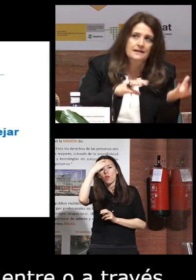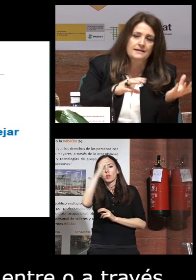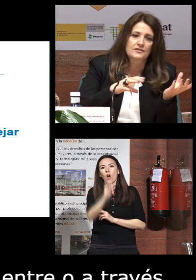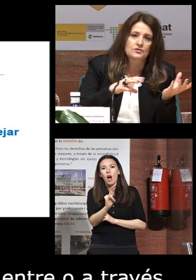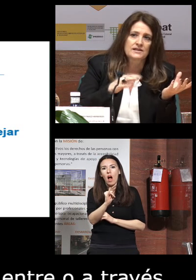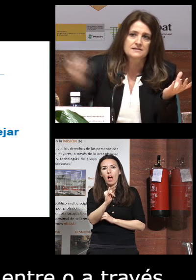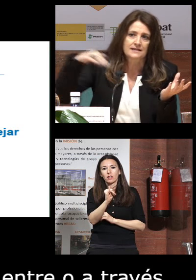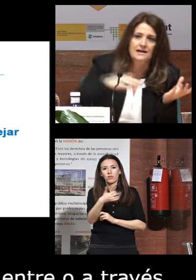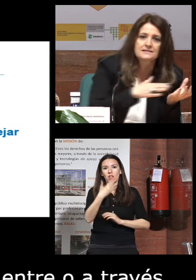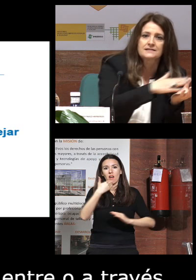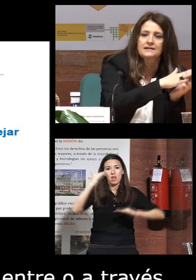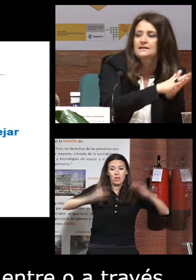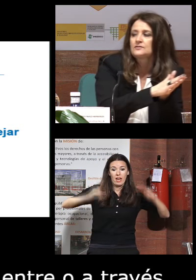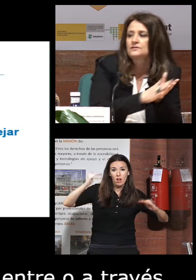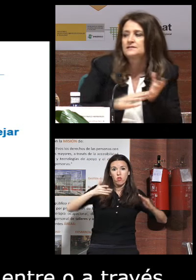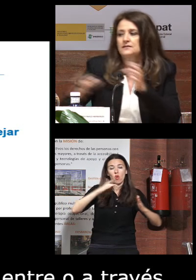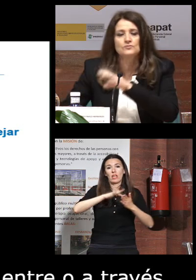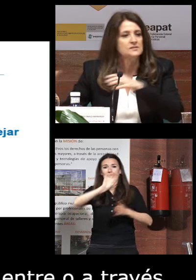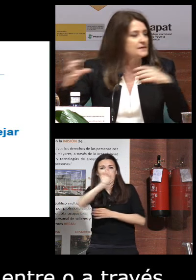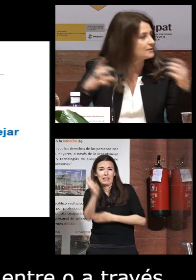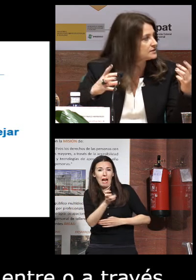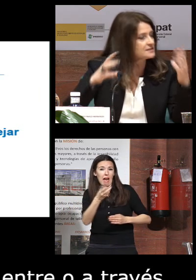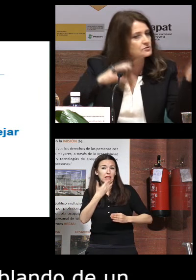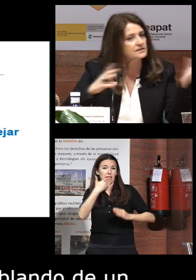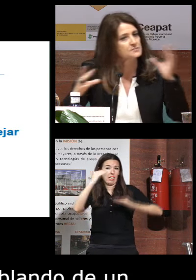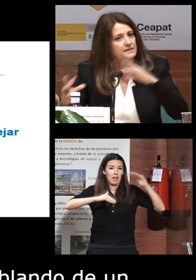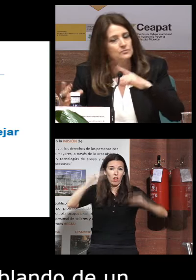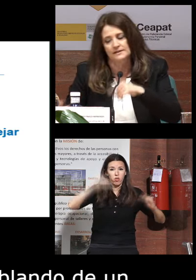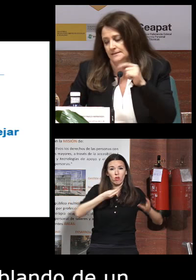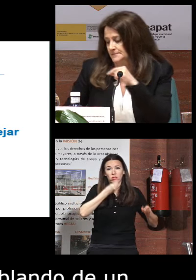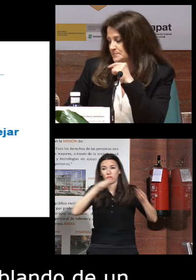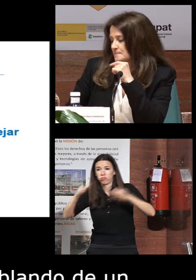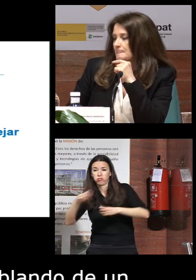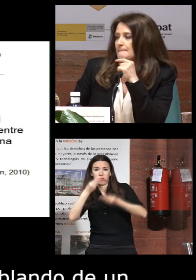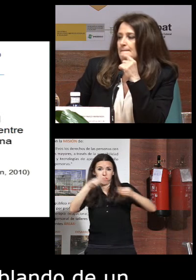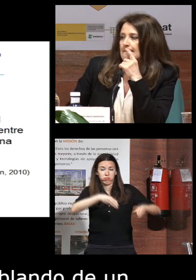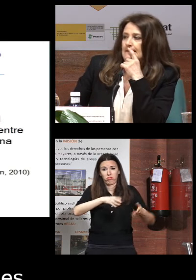entre generaciones transgeneraciones de unas para otras de otras para unas